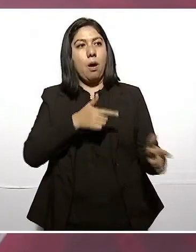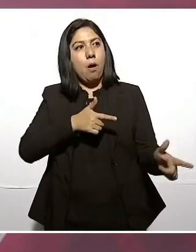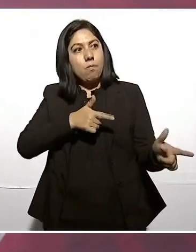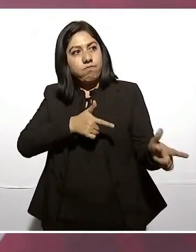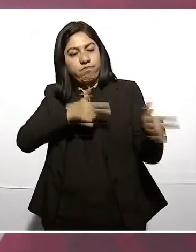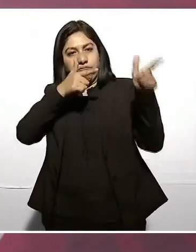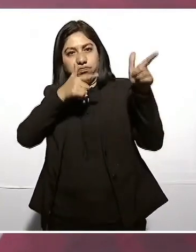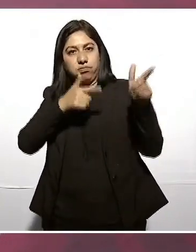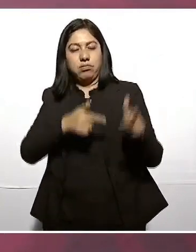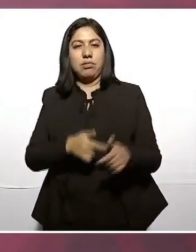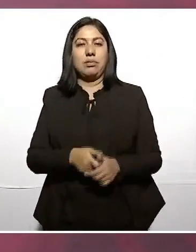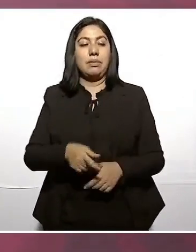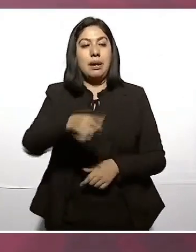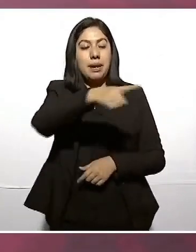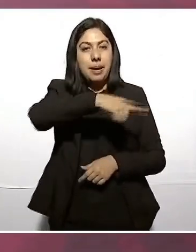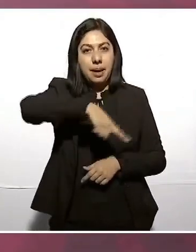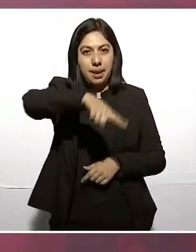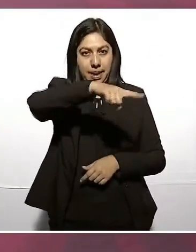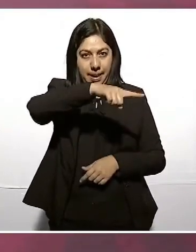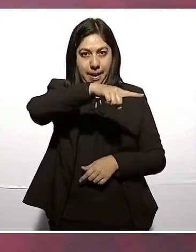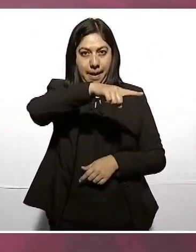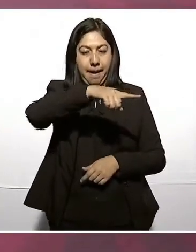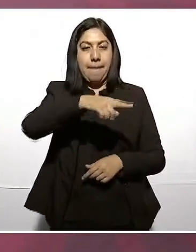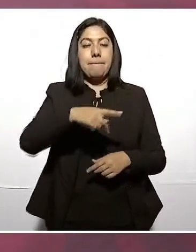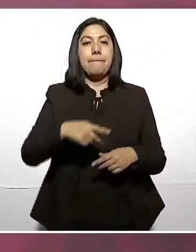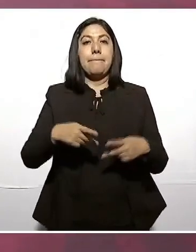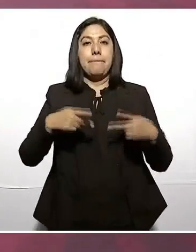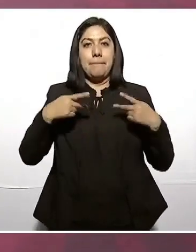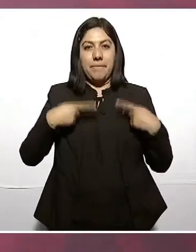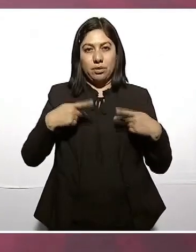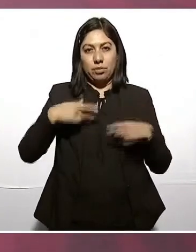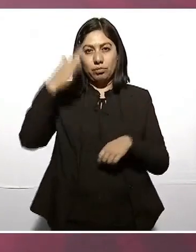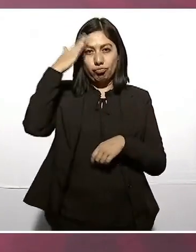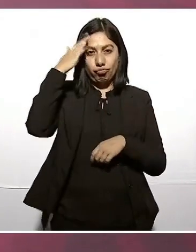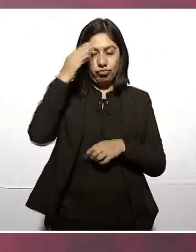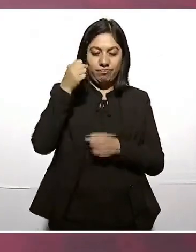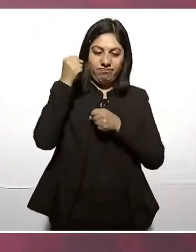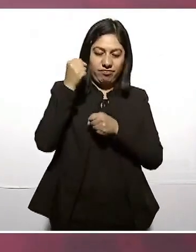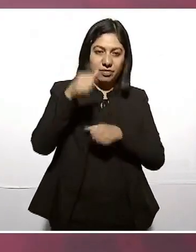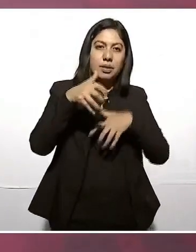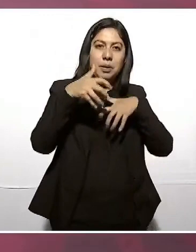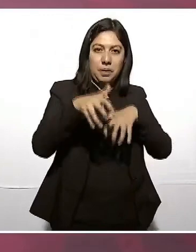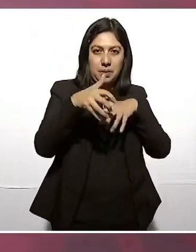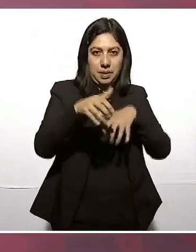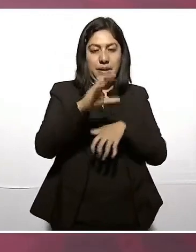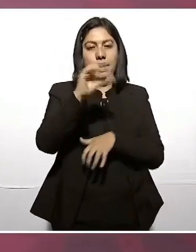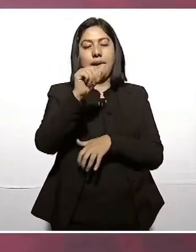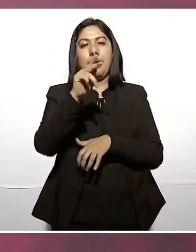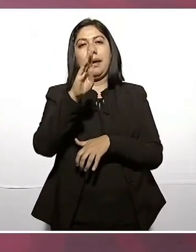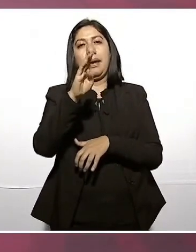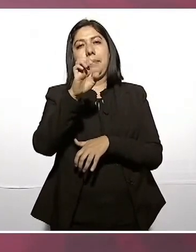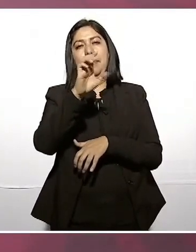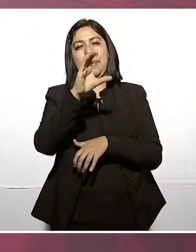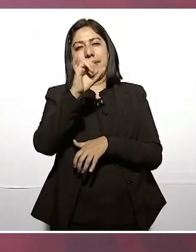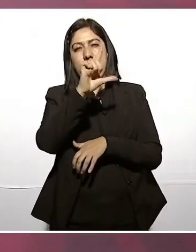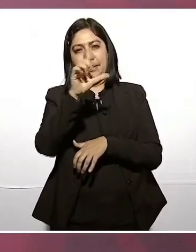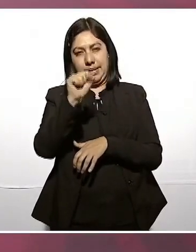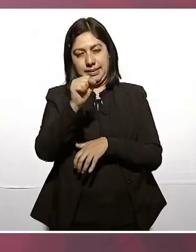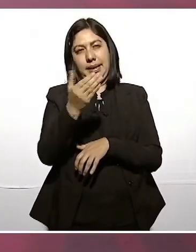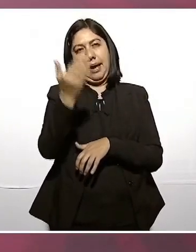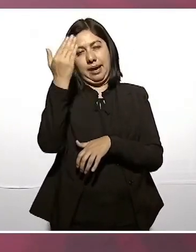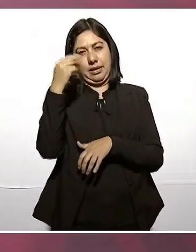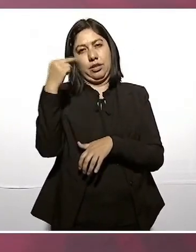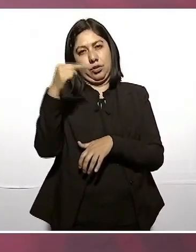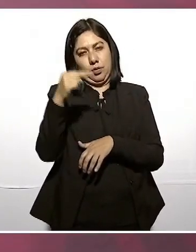a los cabecillas, como se les llamaba entonces